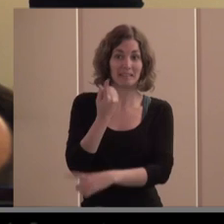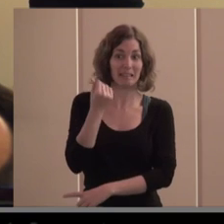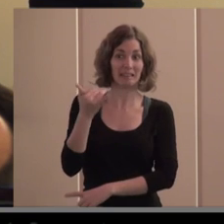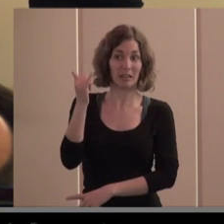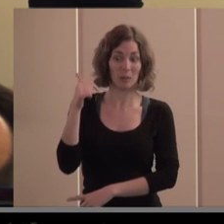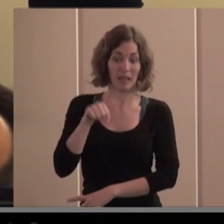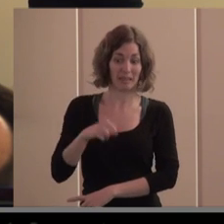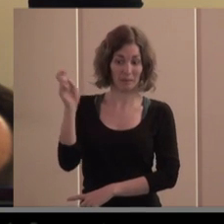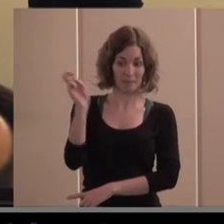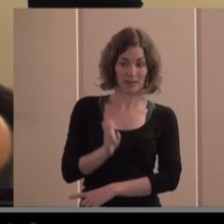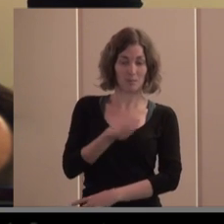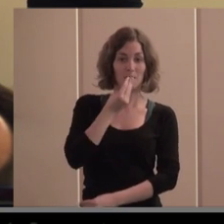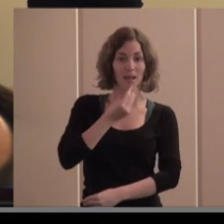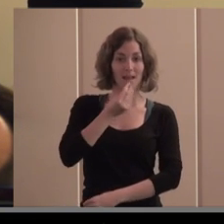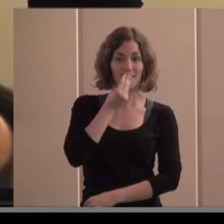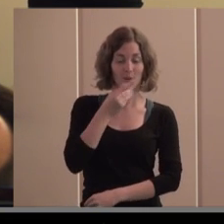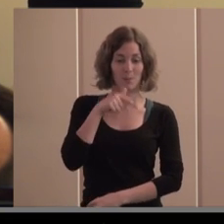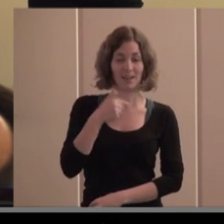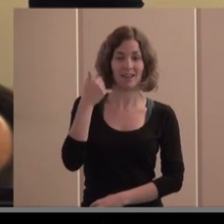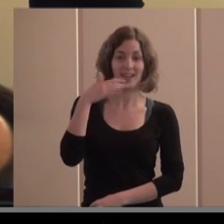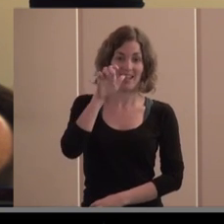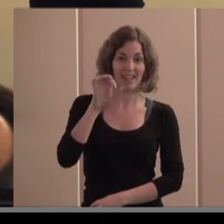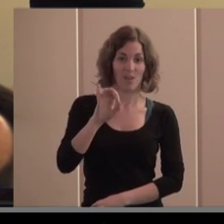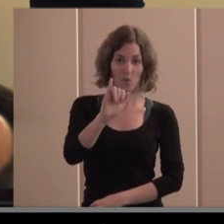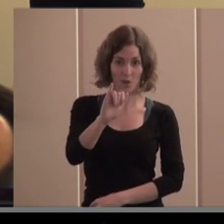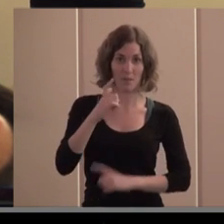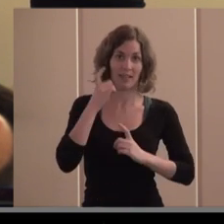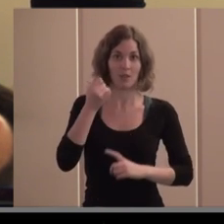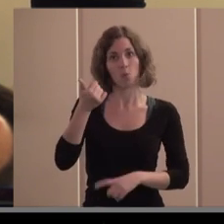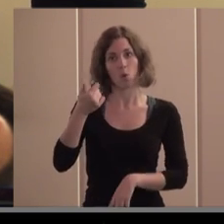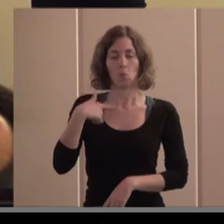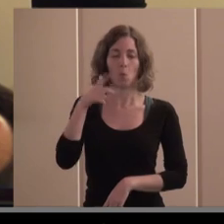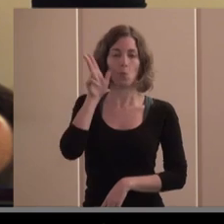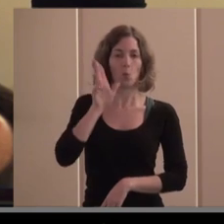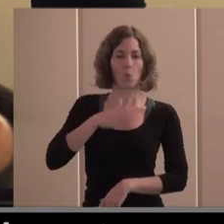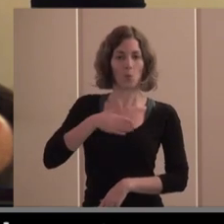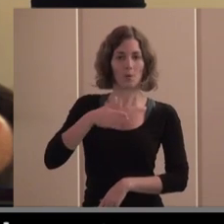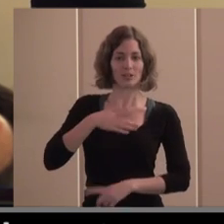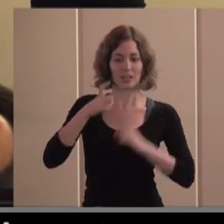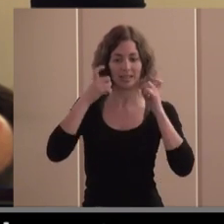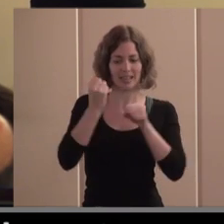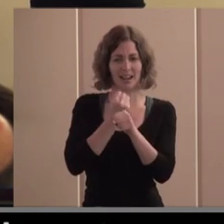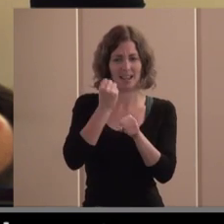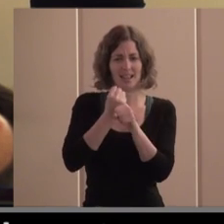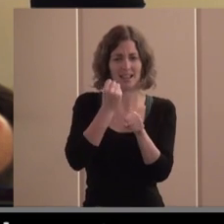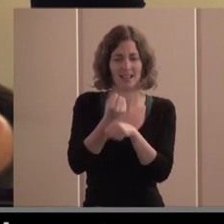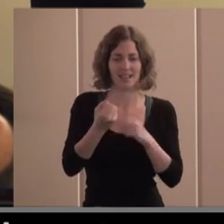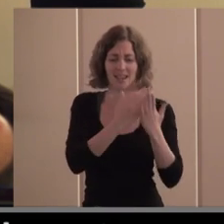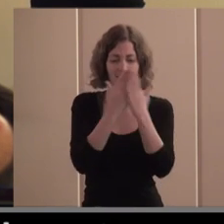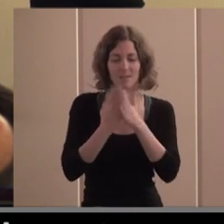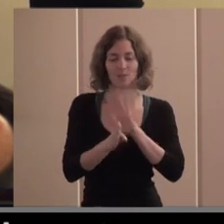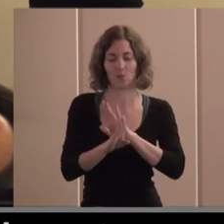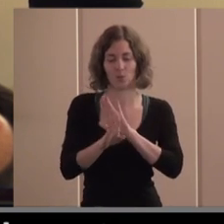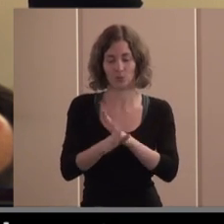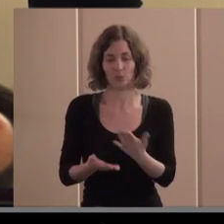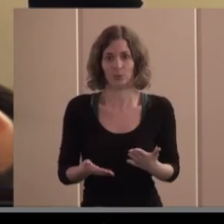al comedor de la Escuela de Organización Industrial para darnos un pequeño homenaje e intentar seguir adelante chapando los temas pues